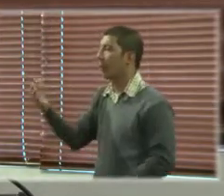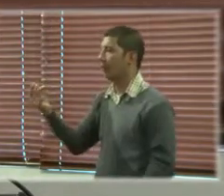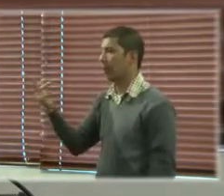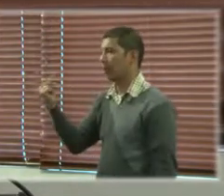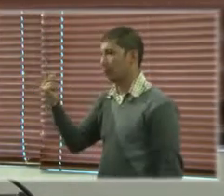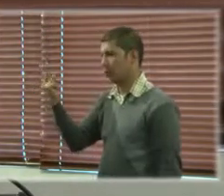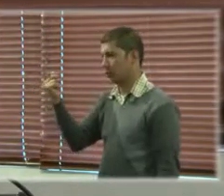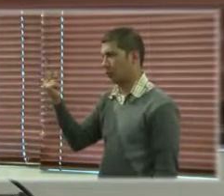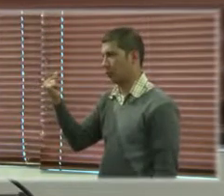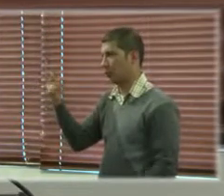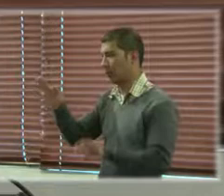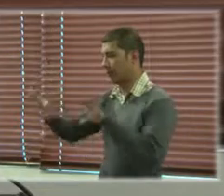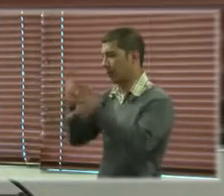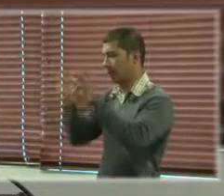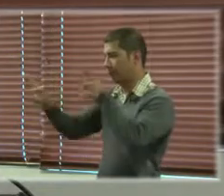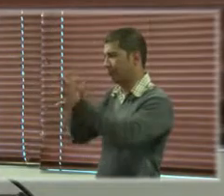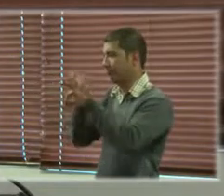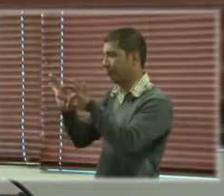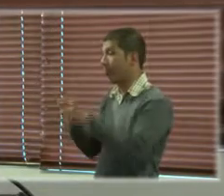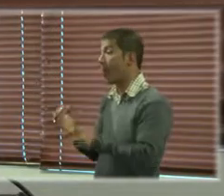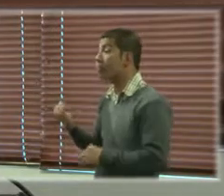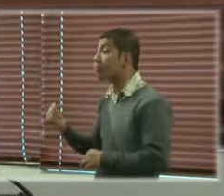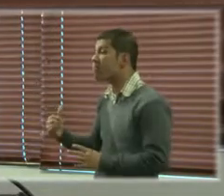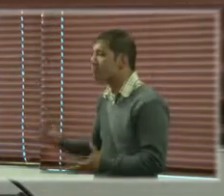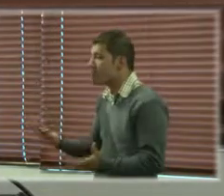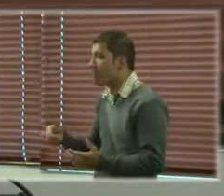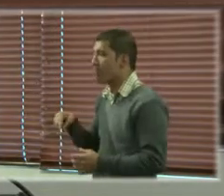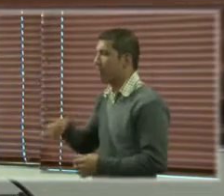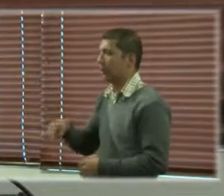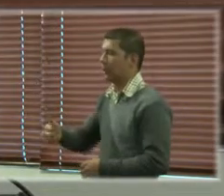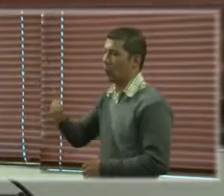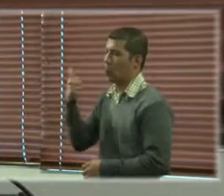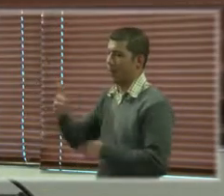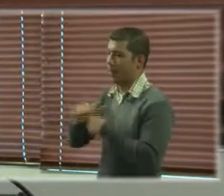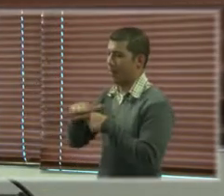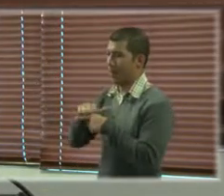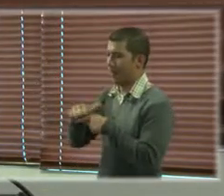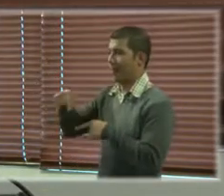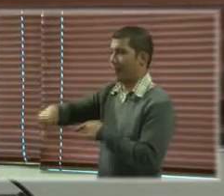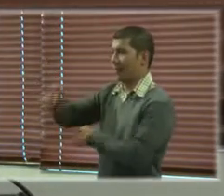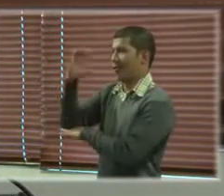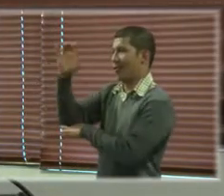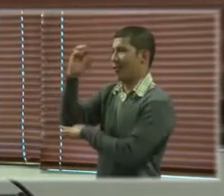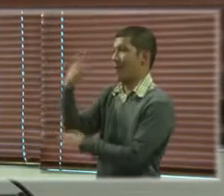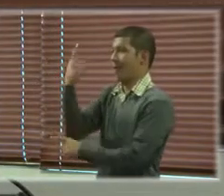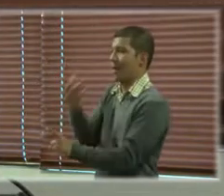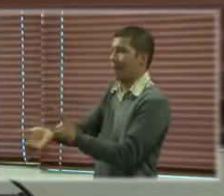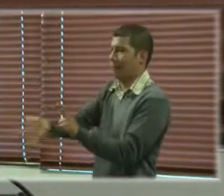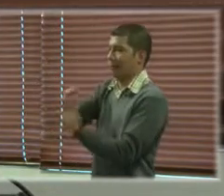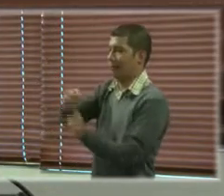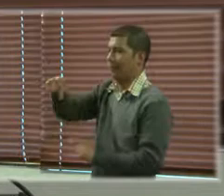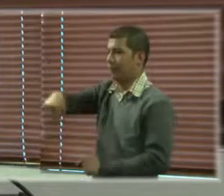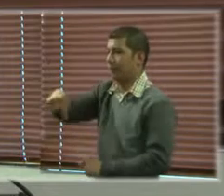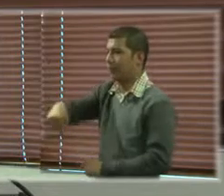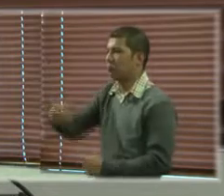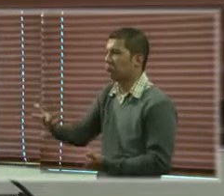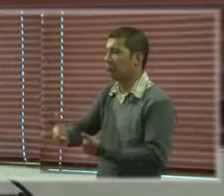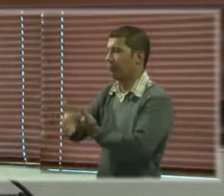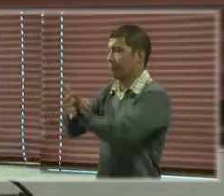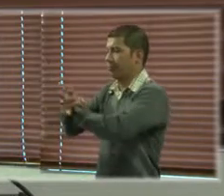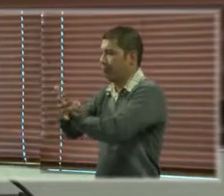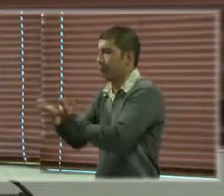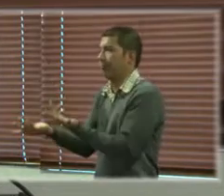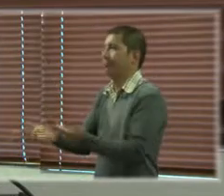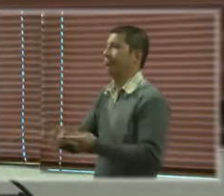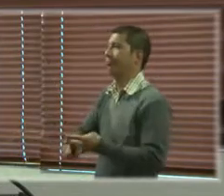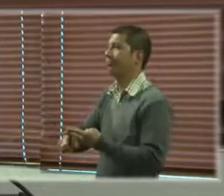alrededor del mundo entre las cuales se encuentra esta buena práctica identificada aquí en Colombia que impulsó Profamilia, País,